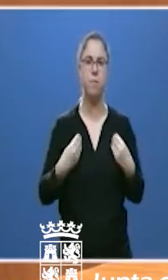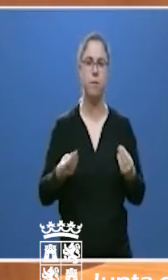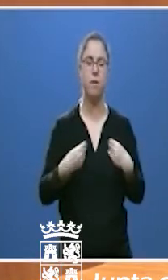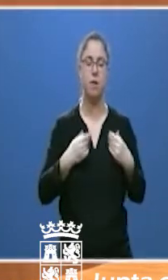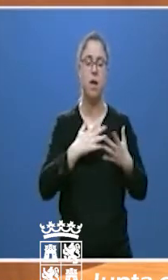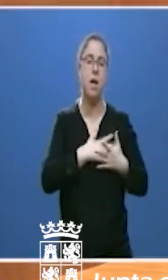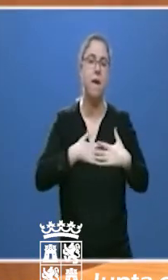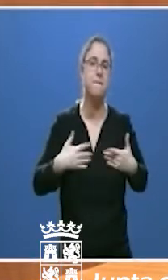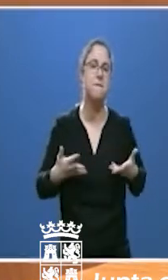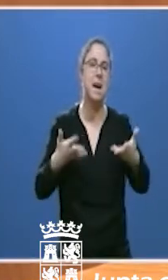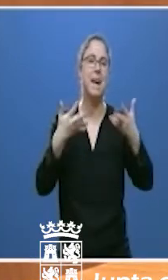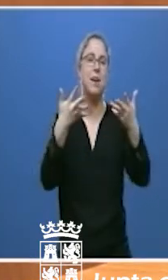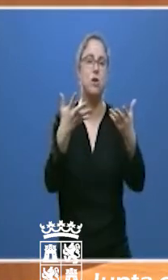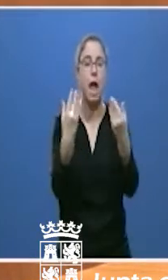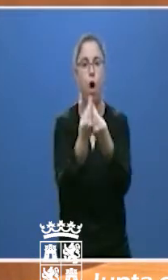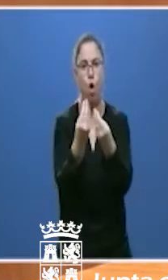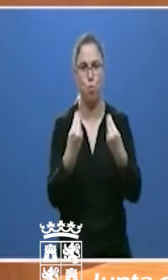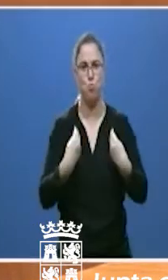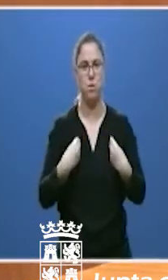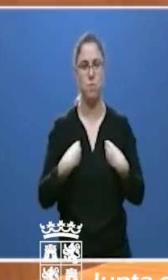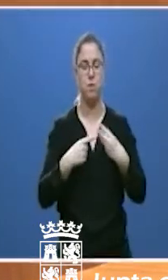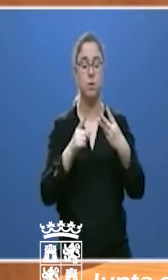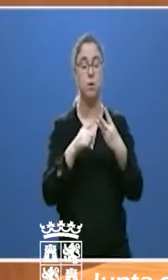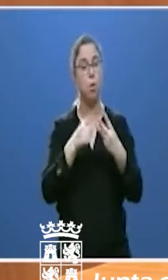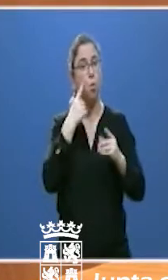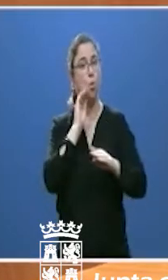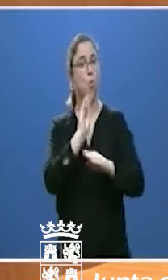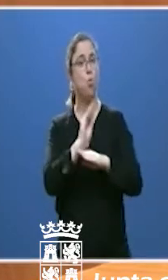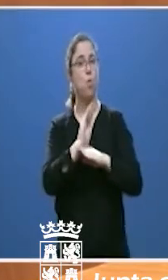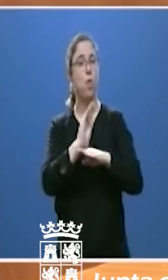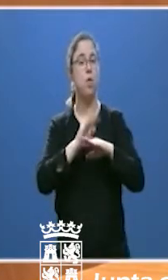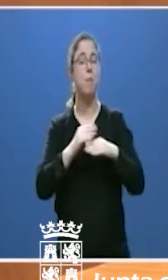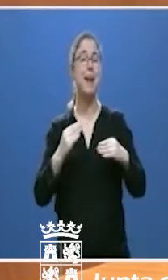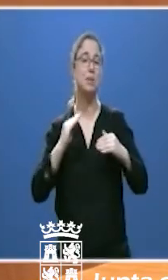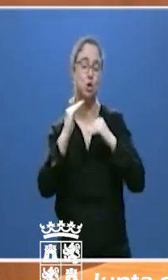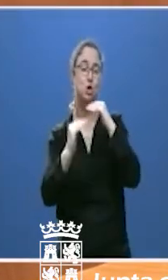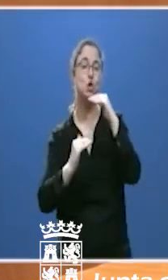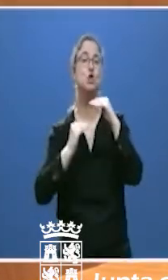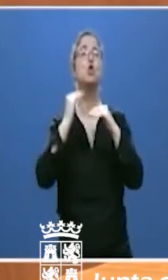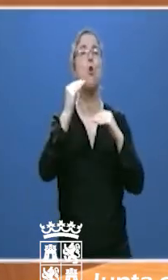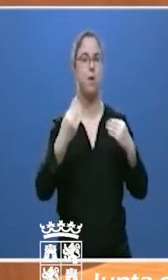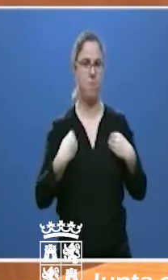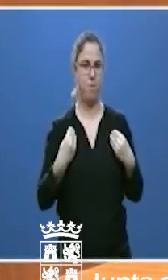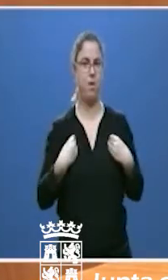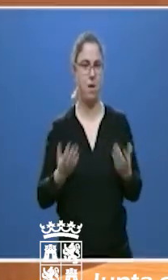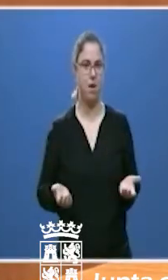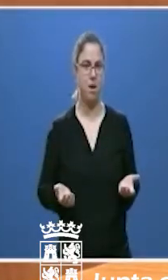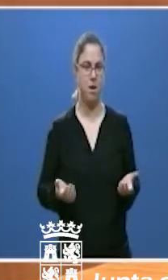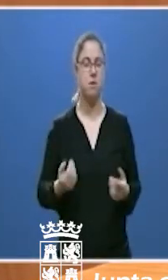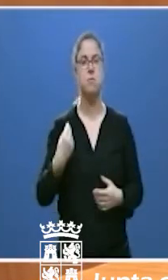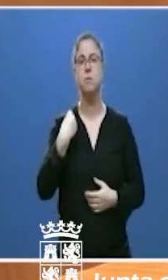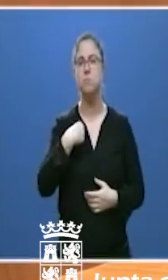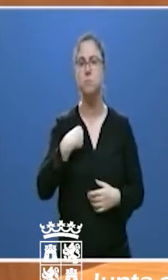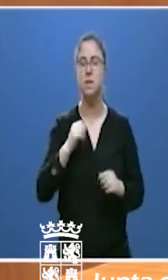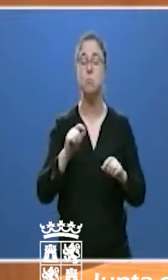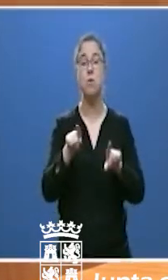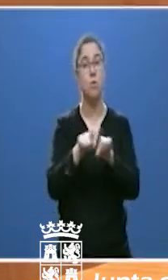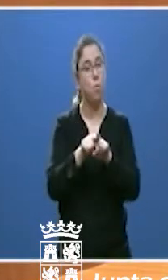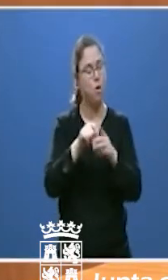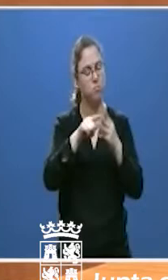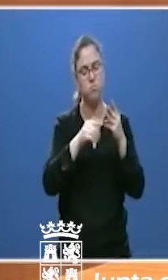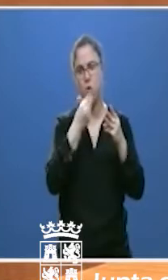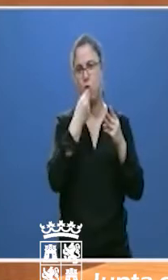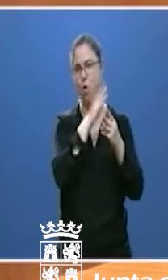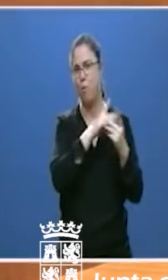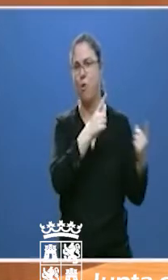generosidad para convivir y prudencia para sobrevivir. Yo creo que esta es precisamente la mejor receta